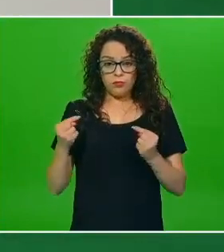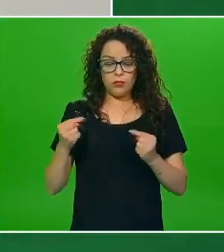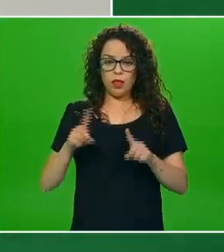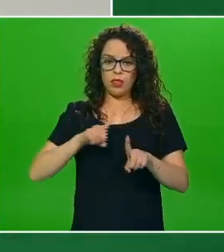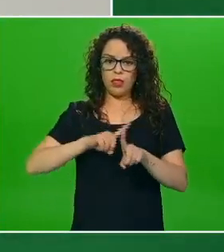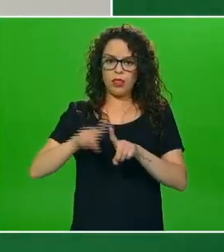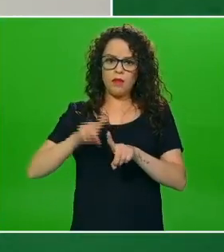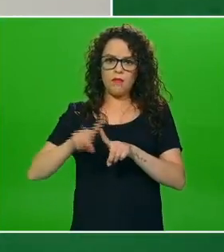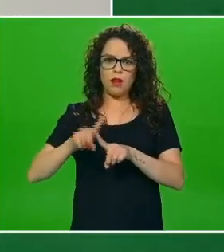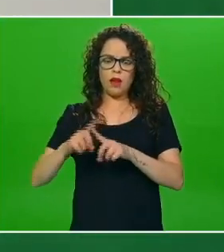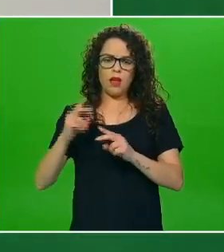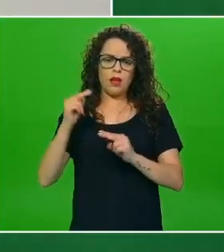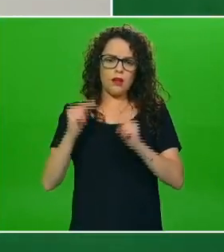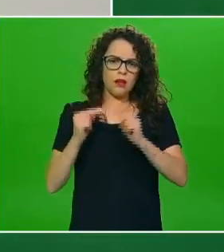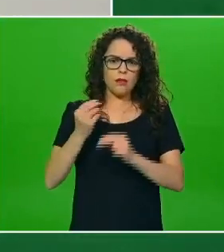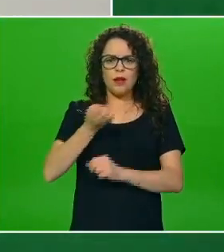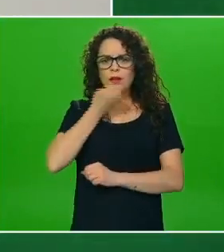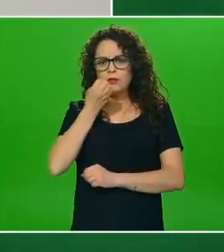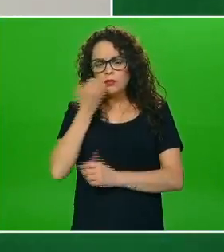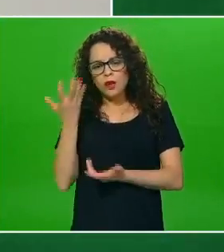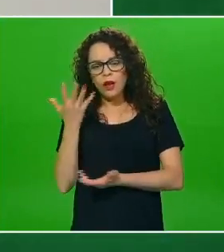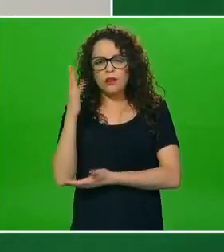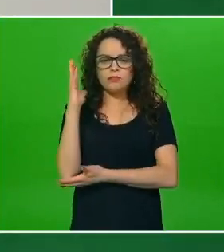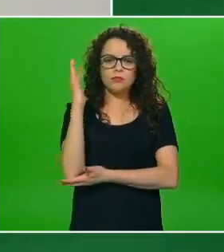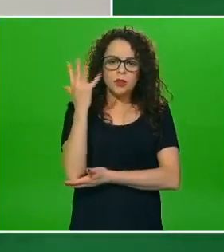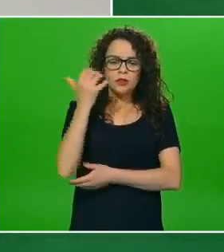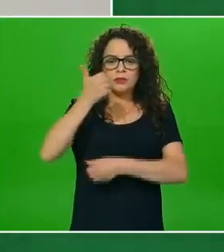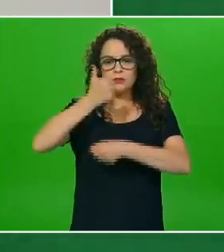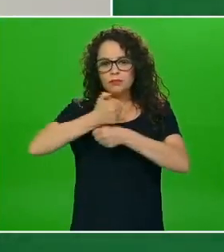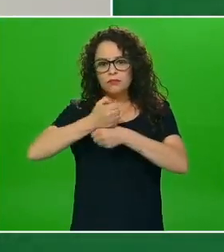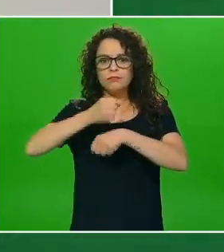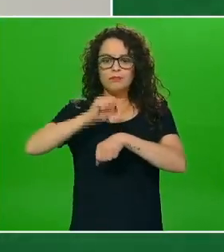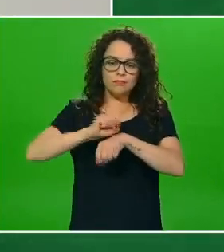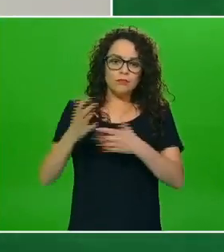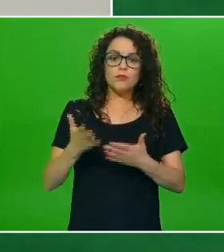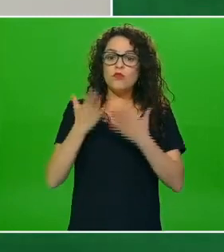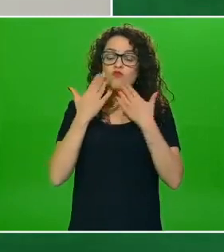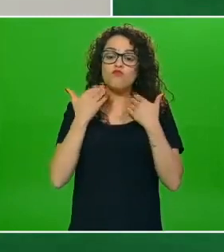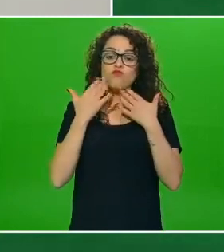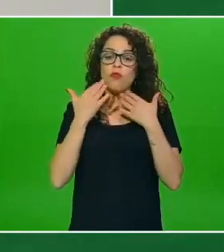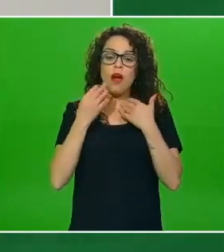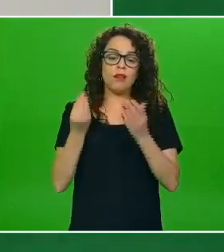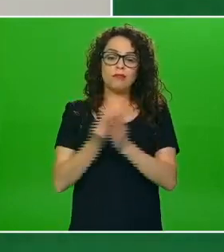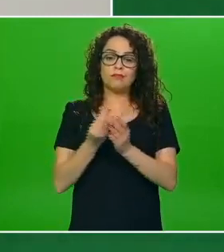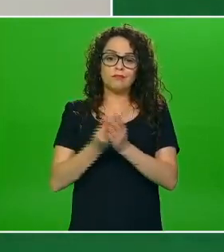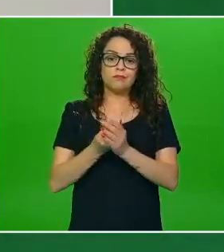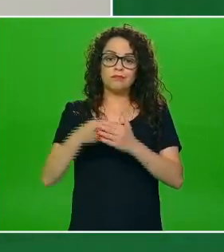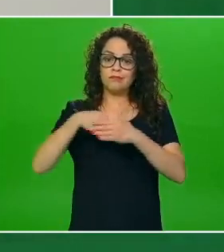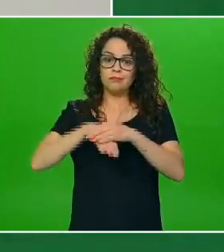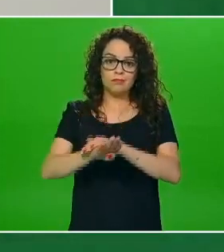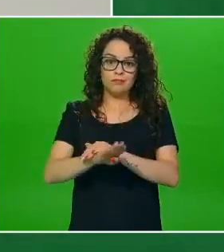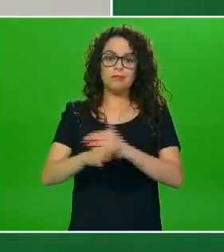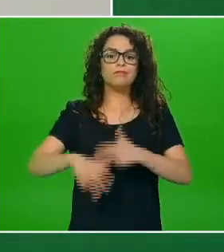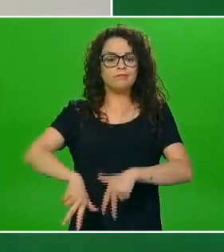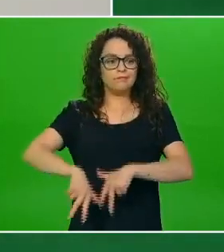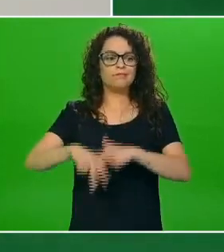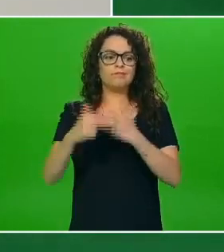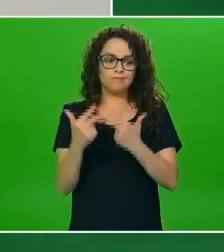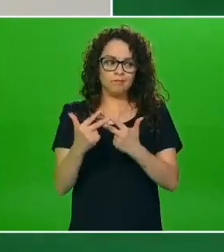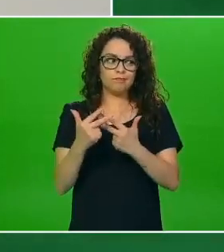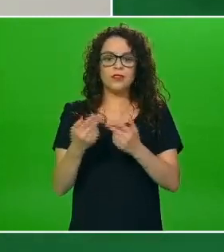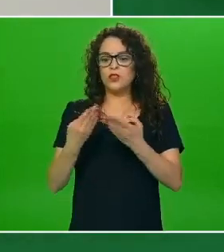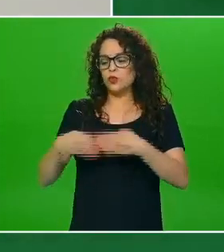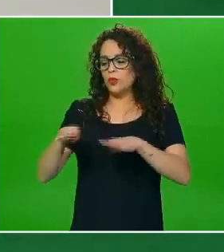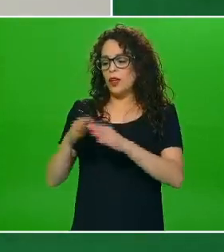escolares pues no tuvieron clases presenciales es decir no asistieron a los planteles escolares estuvieron más bien en sus